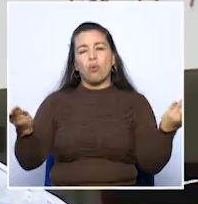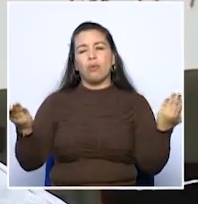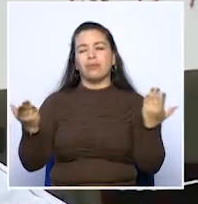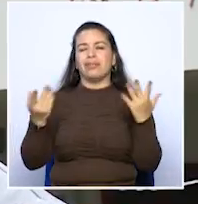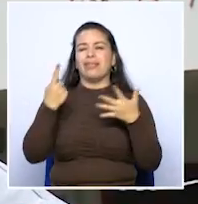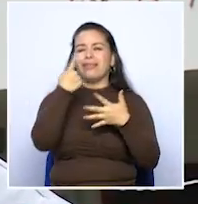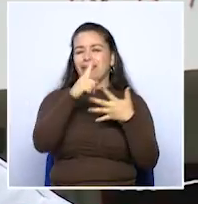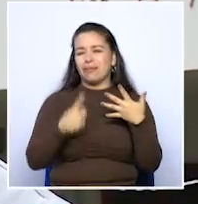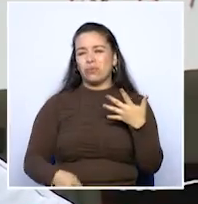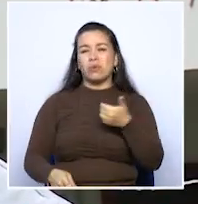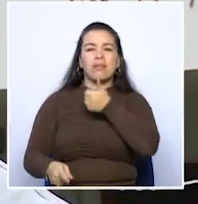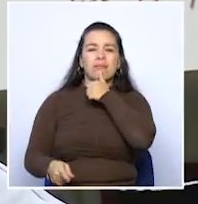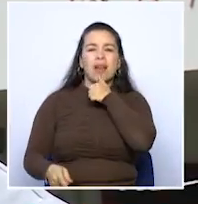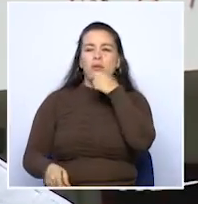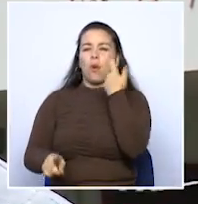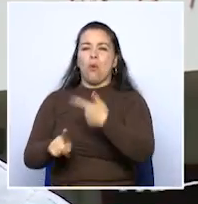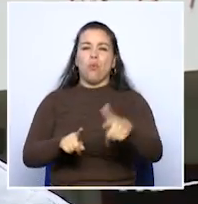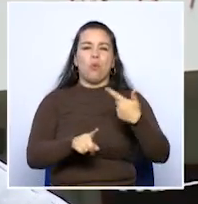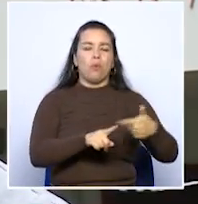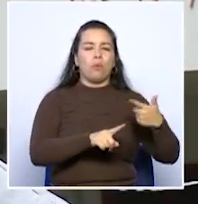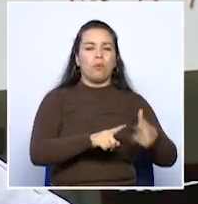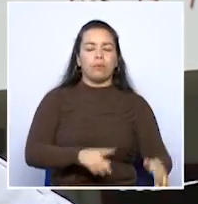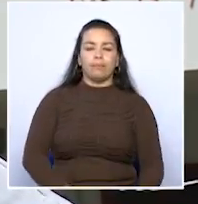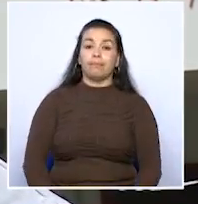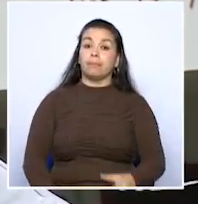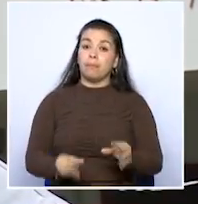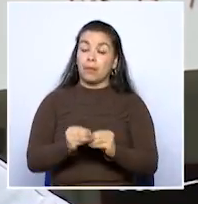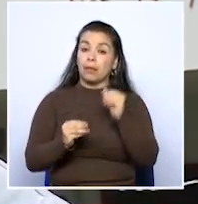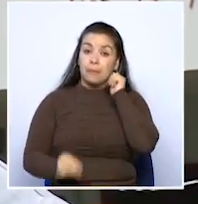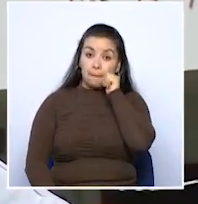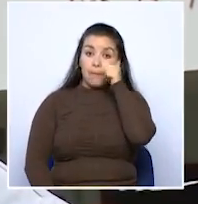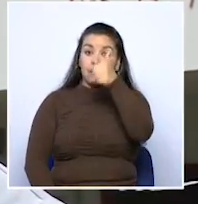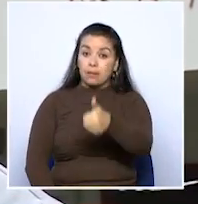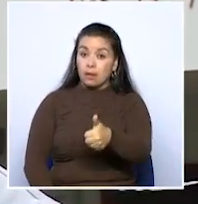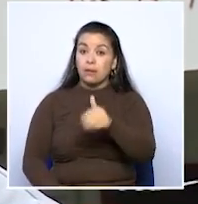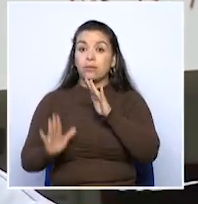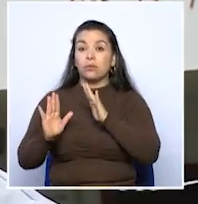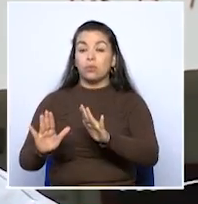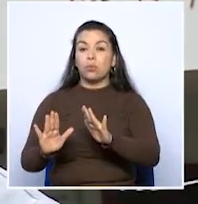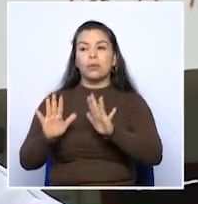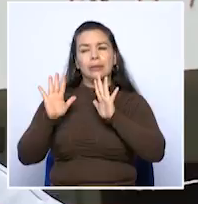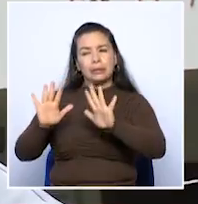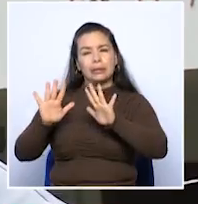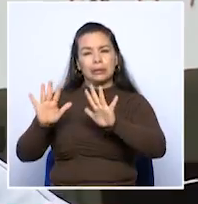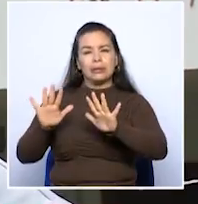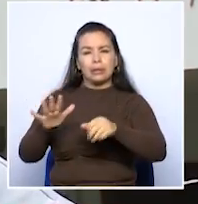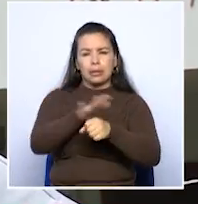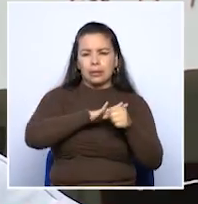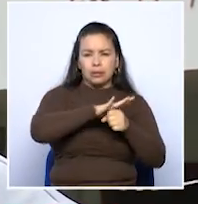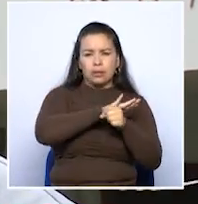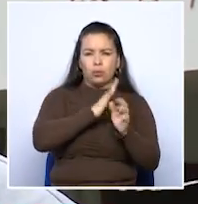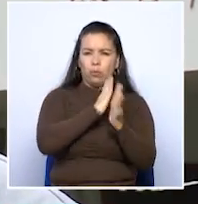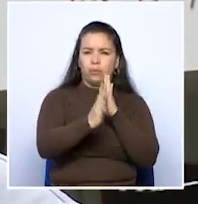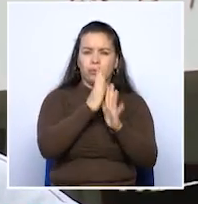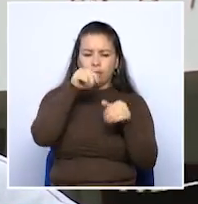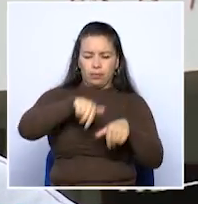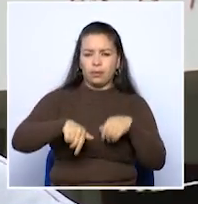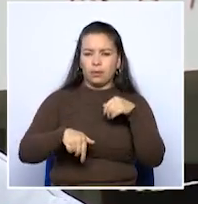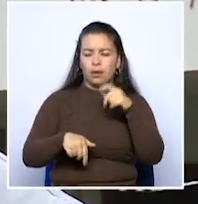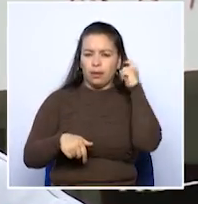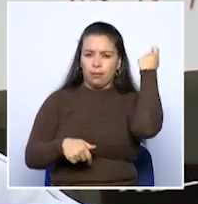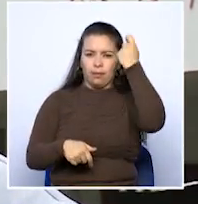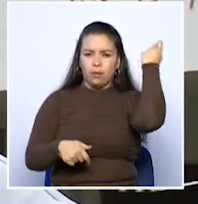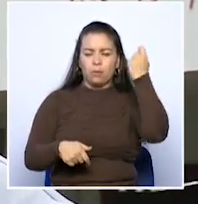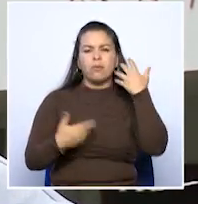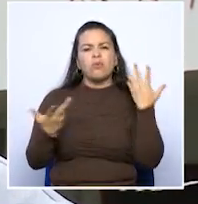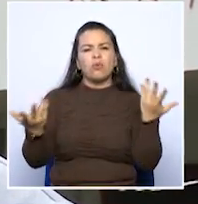del agua a cada uno de los usuarios. El día de mañana vamos a hacer un corte momentáneo en el sector céntrico de la ciudad por